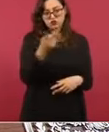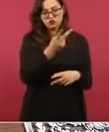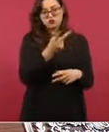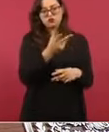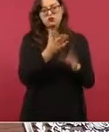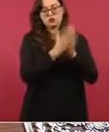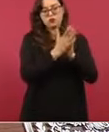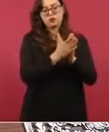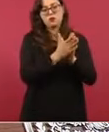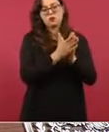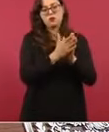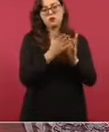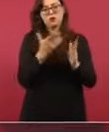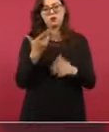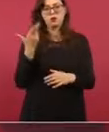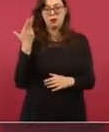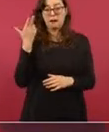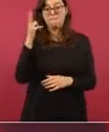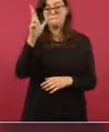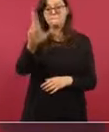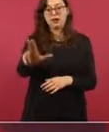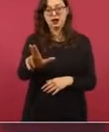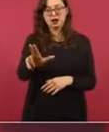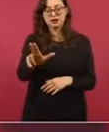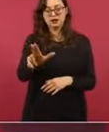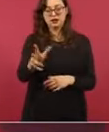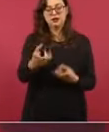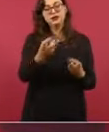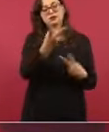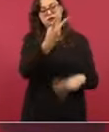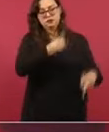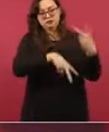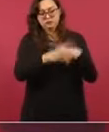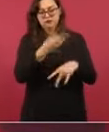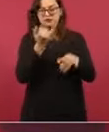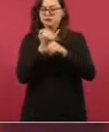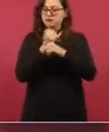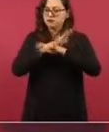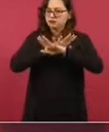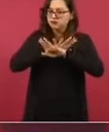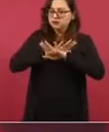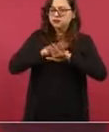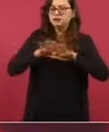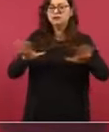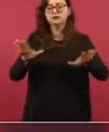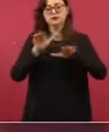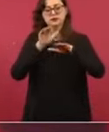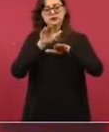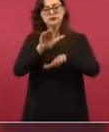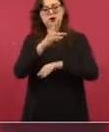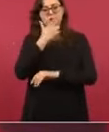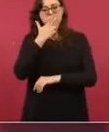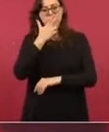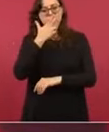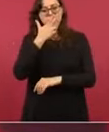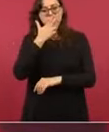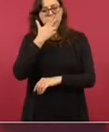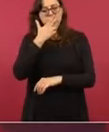traigan para la próxima información